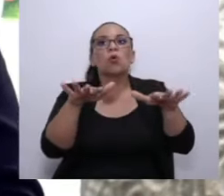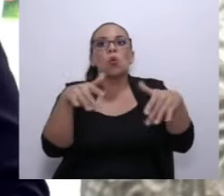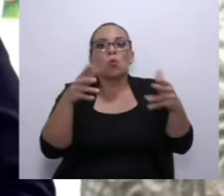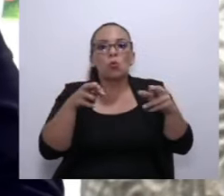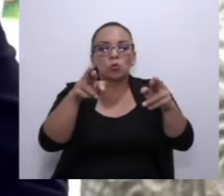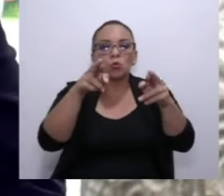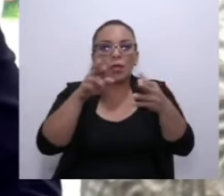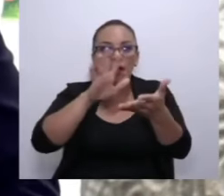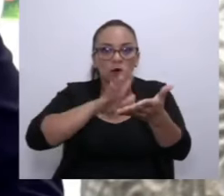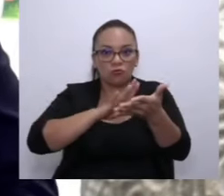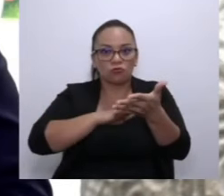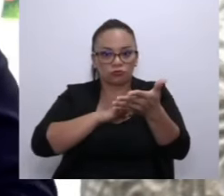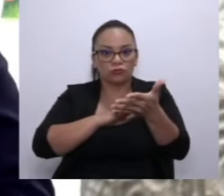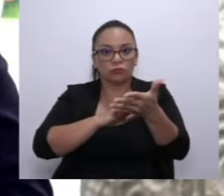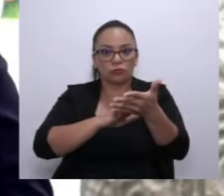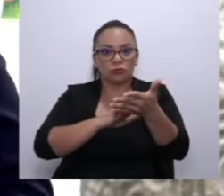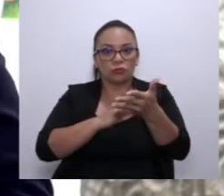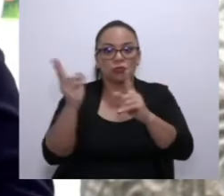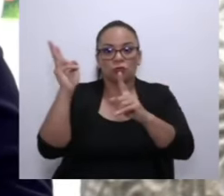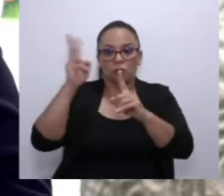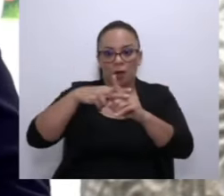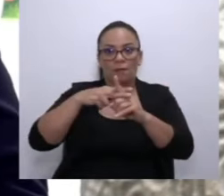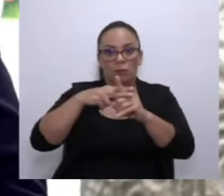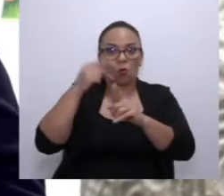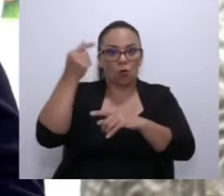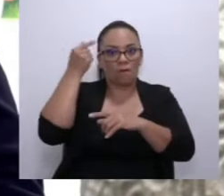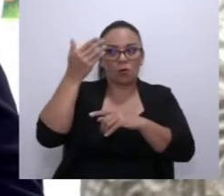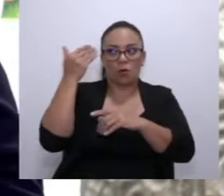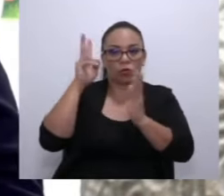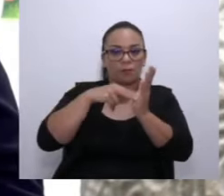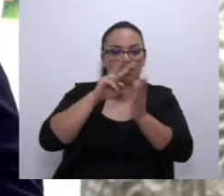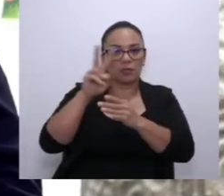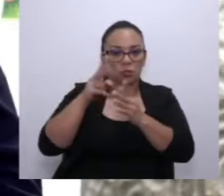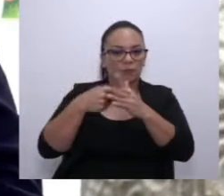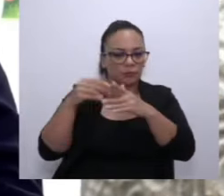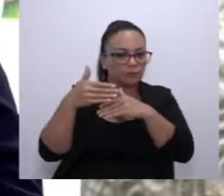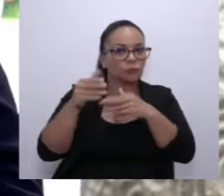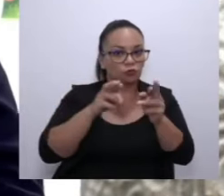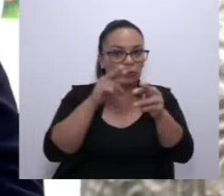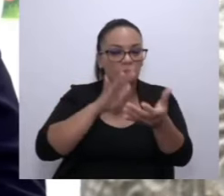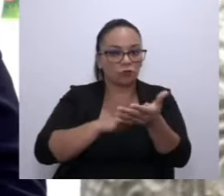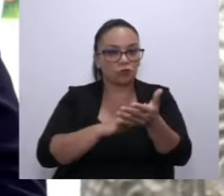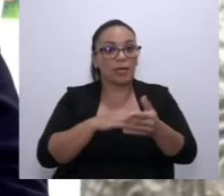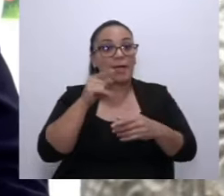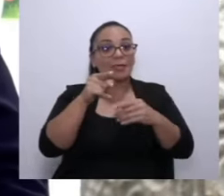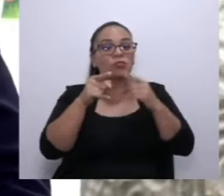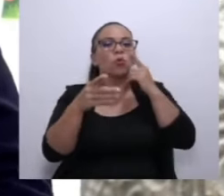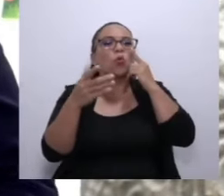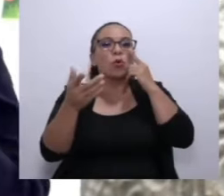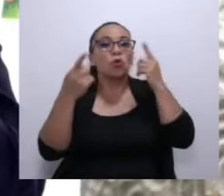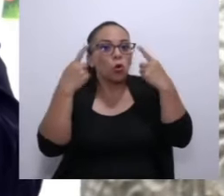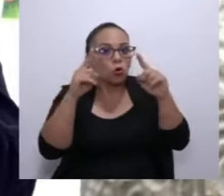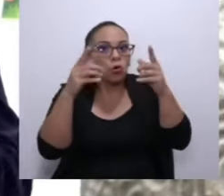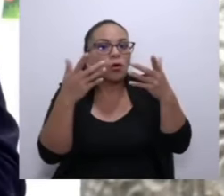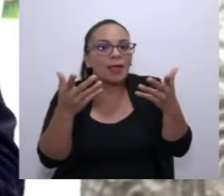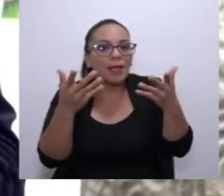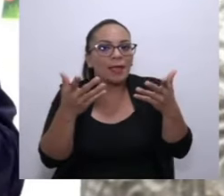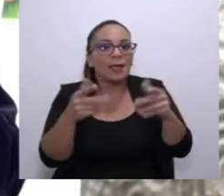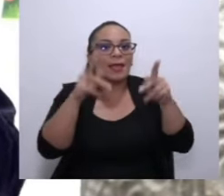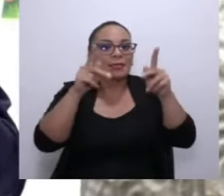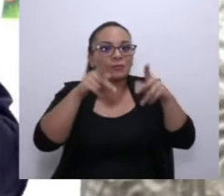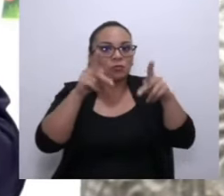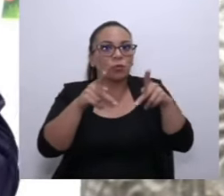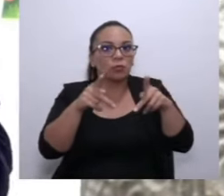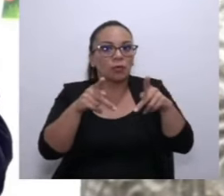implementada por el gobierno en 2022 había evitado que hoy los costarricenses paguen